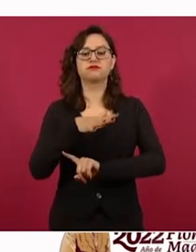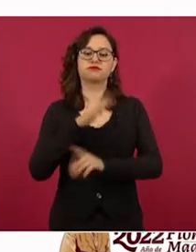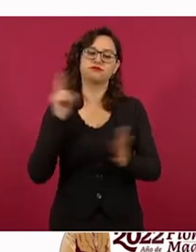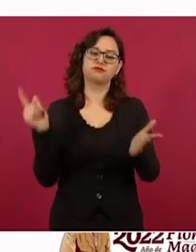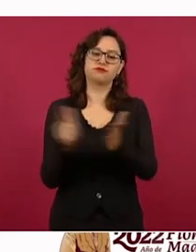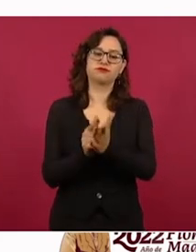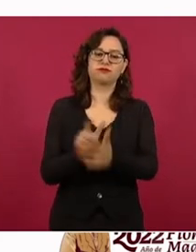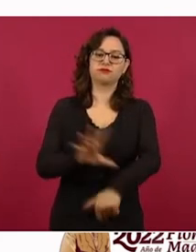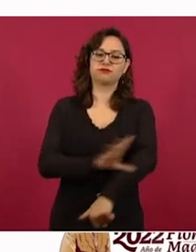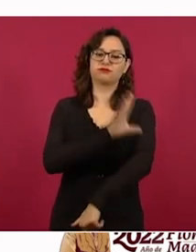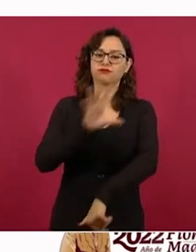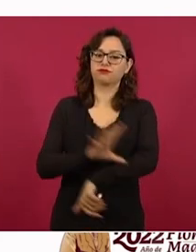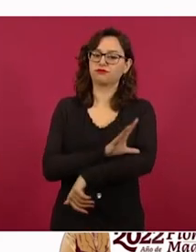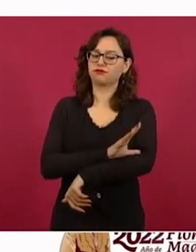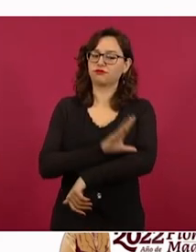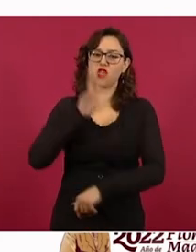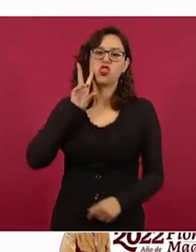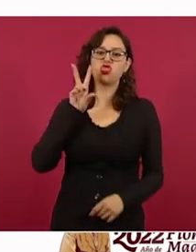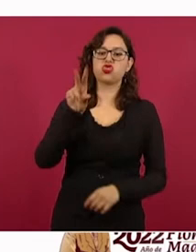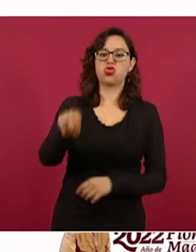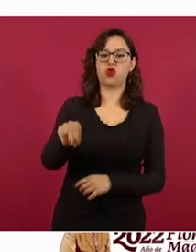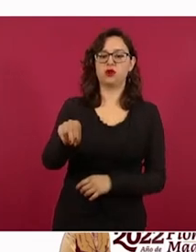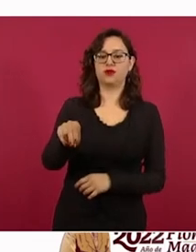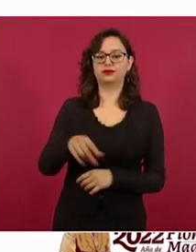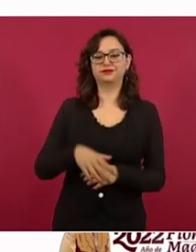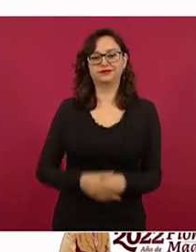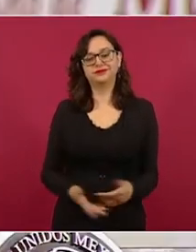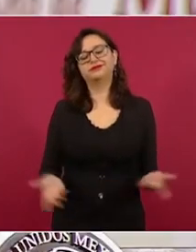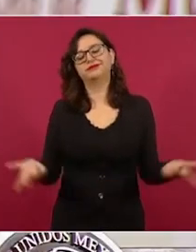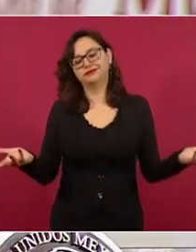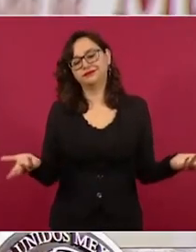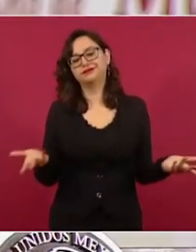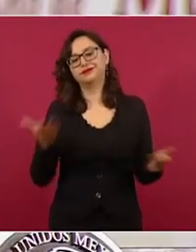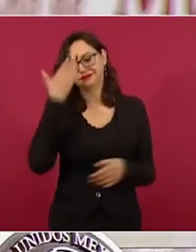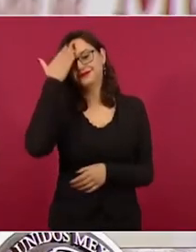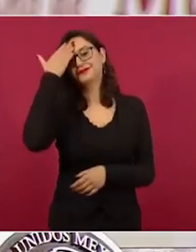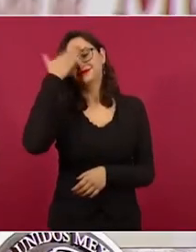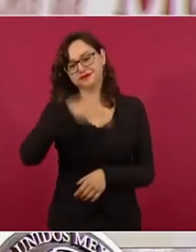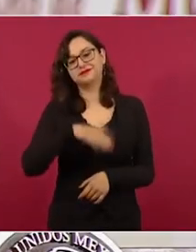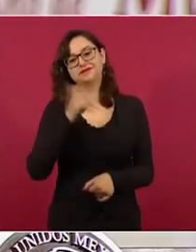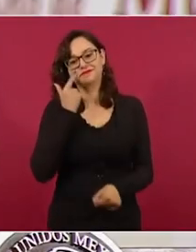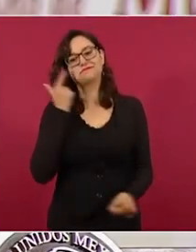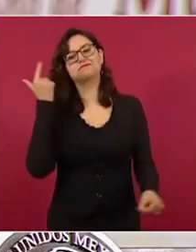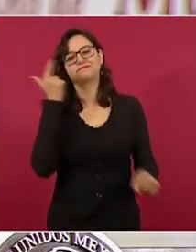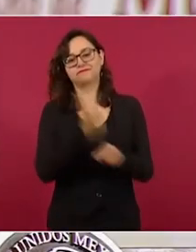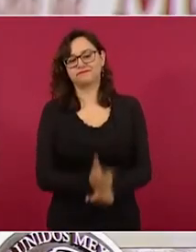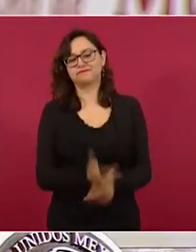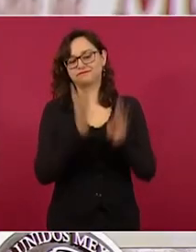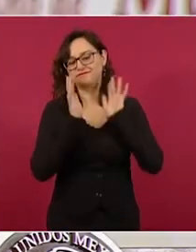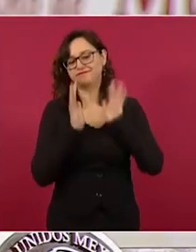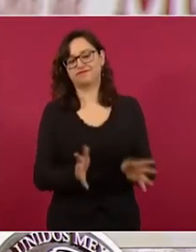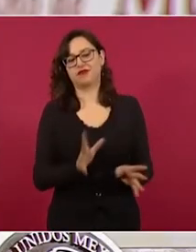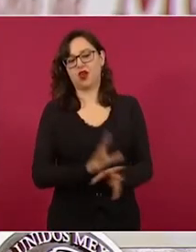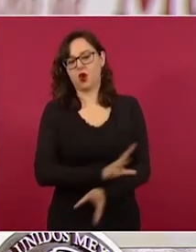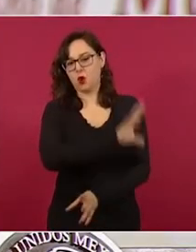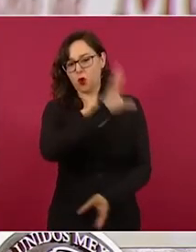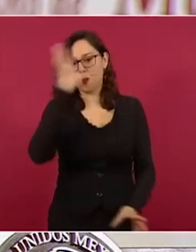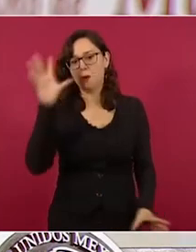reforma eléctrica pues ya lo sabíamos pero aquí se muestran de cuerpo completo